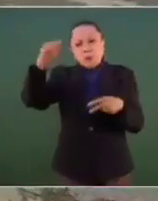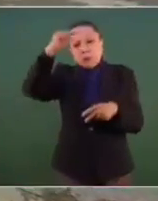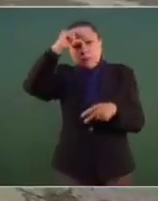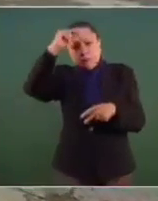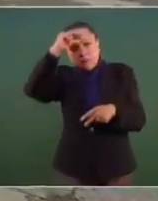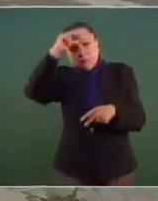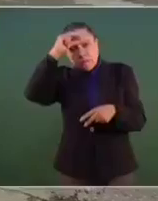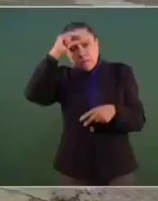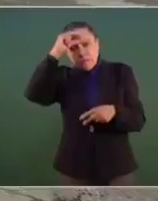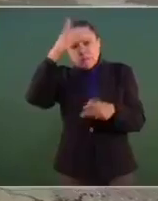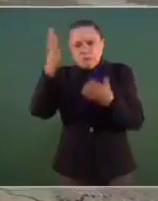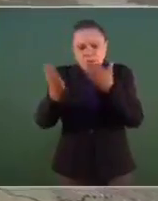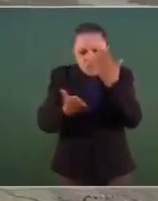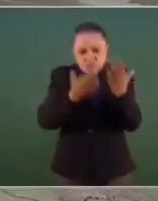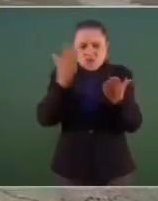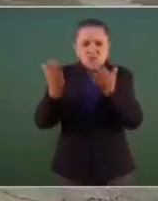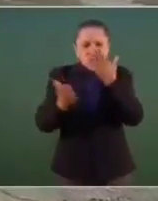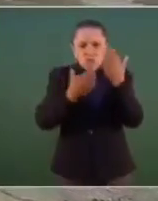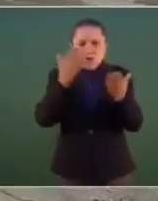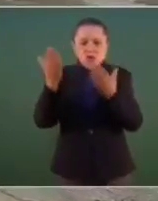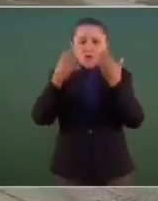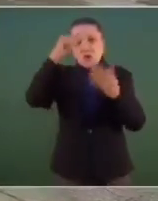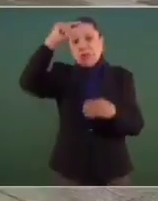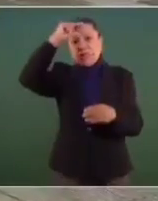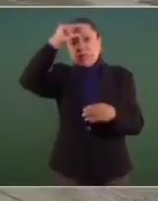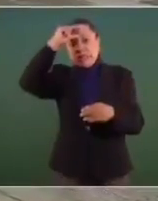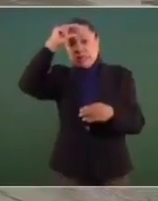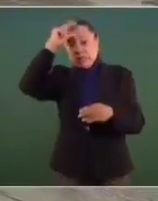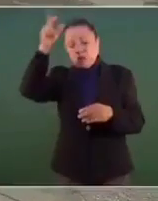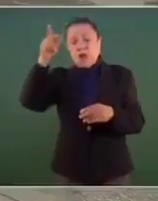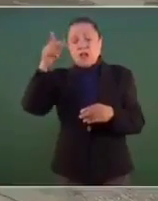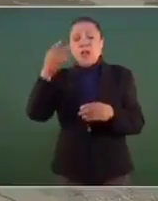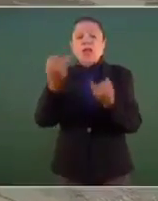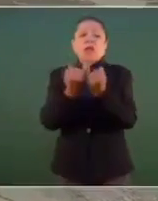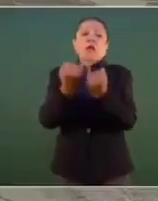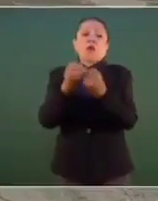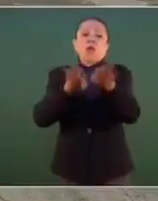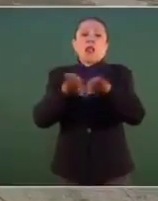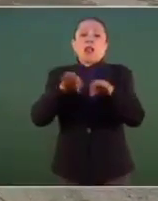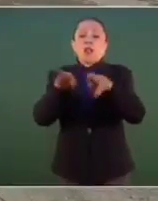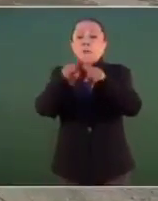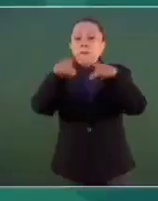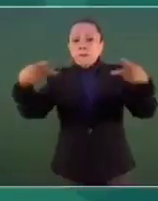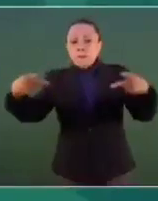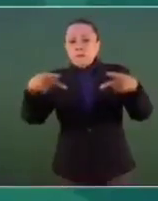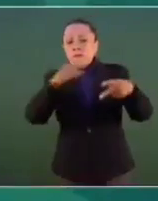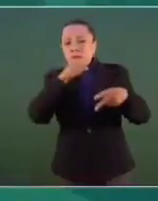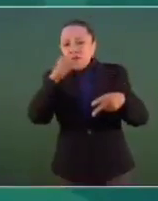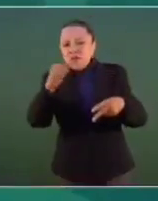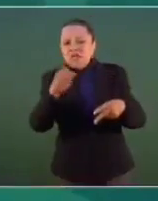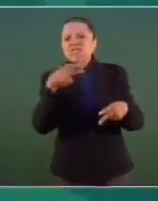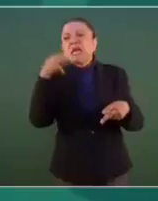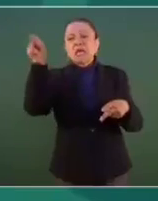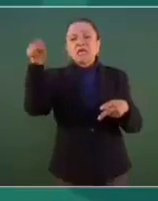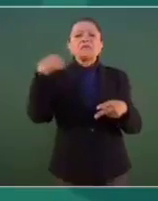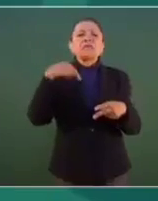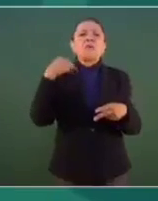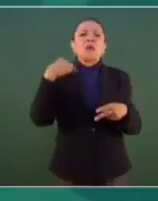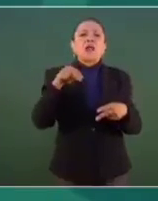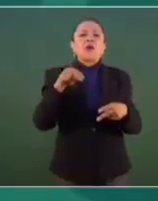ellos le llamaron Código de Ética para la Transformación.